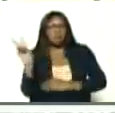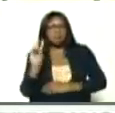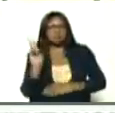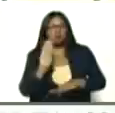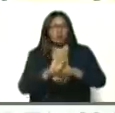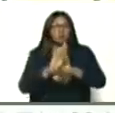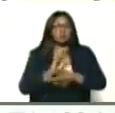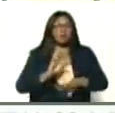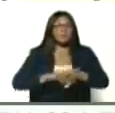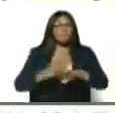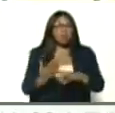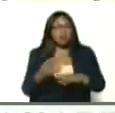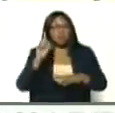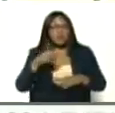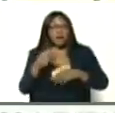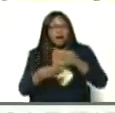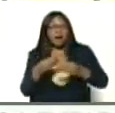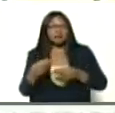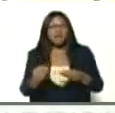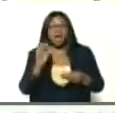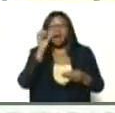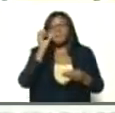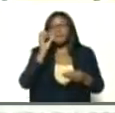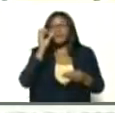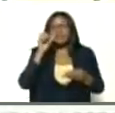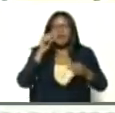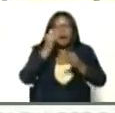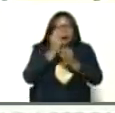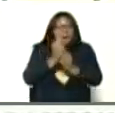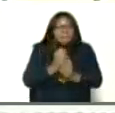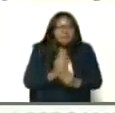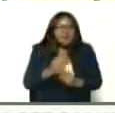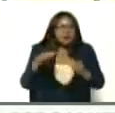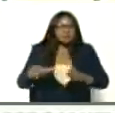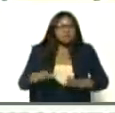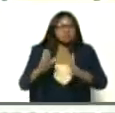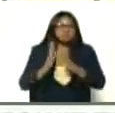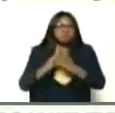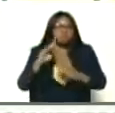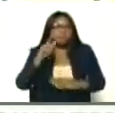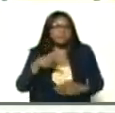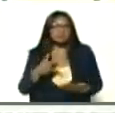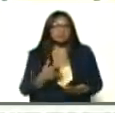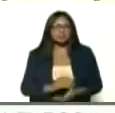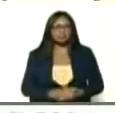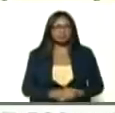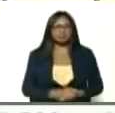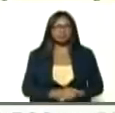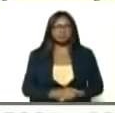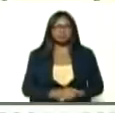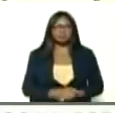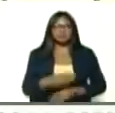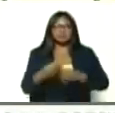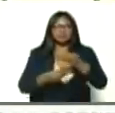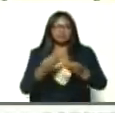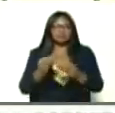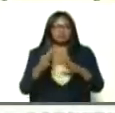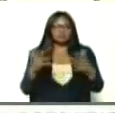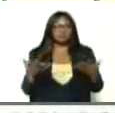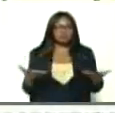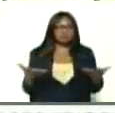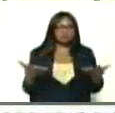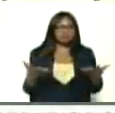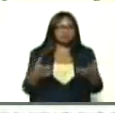porque tenían ellos que hacerse el PCR y esperar la cuarentena, eso ocasionó, que